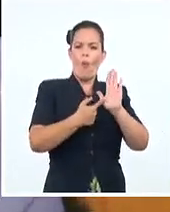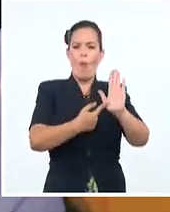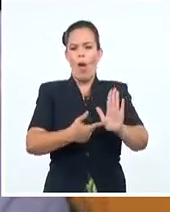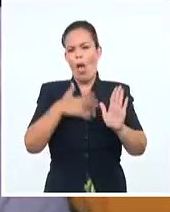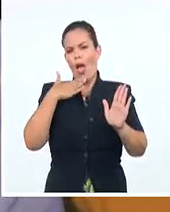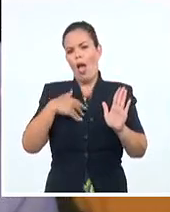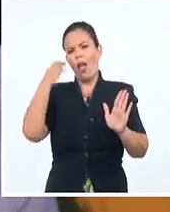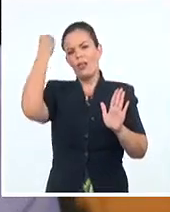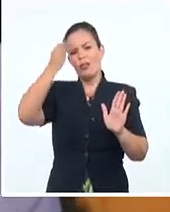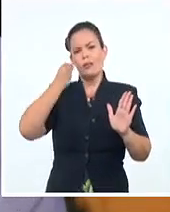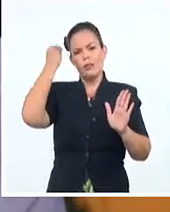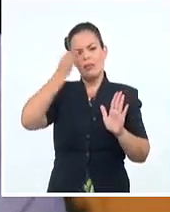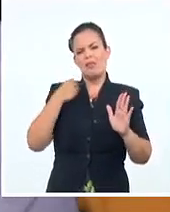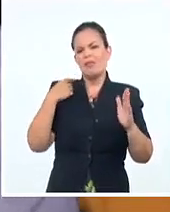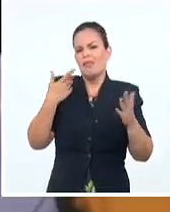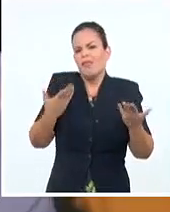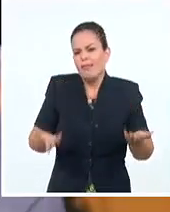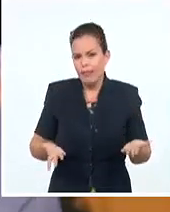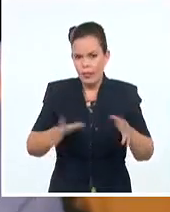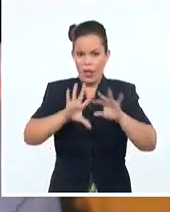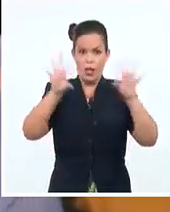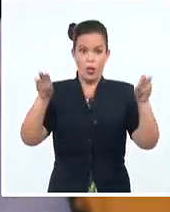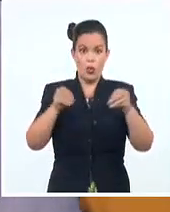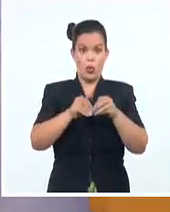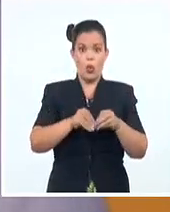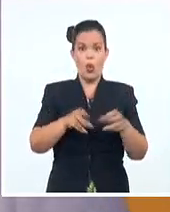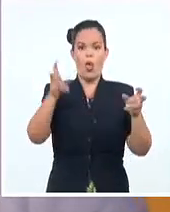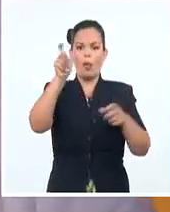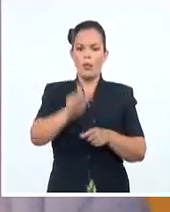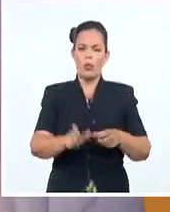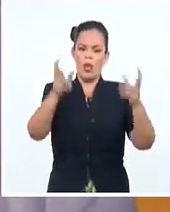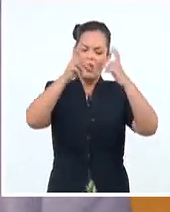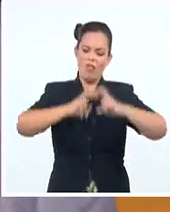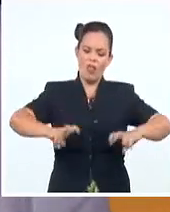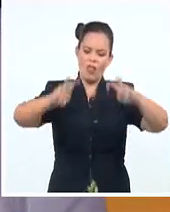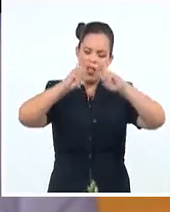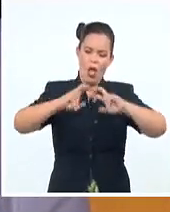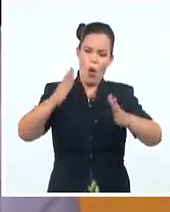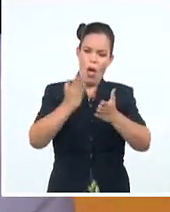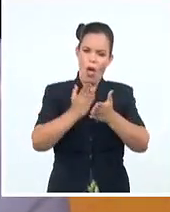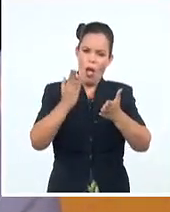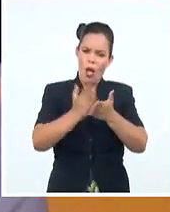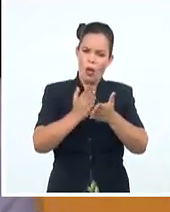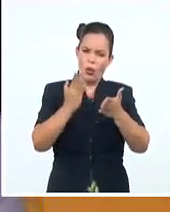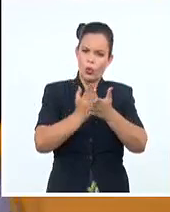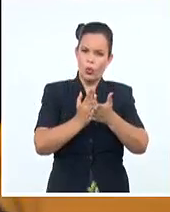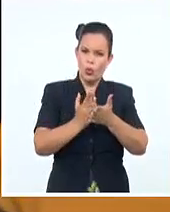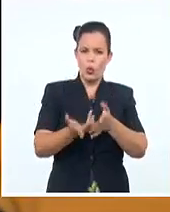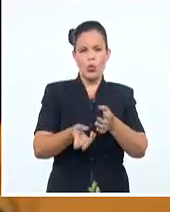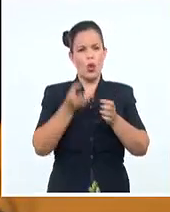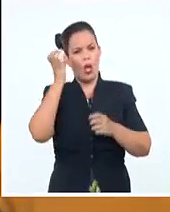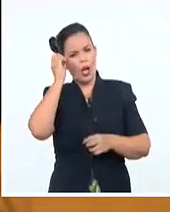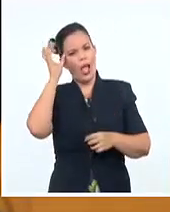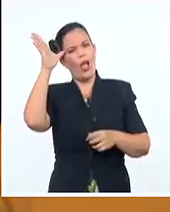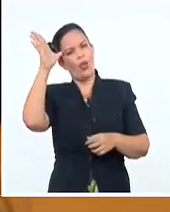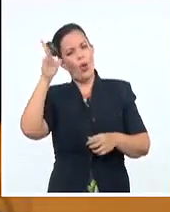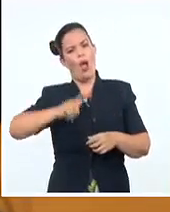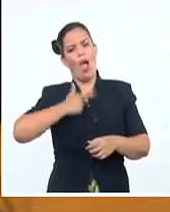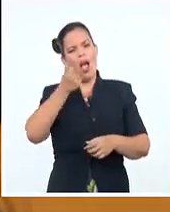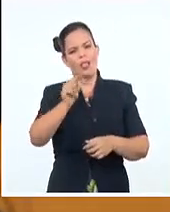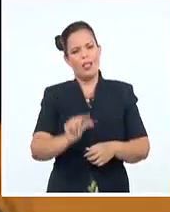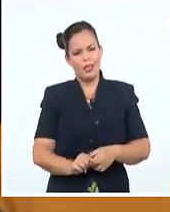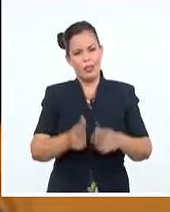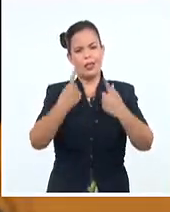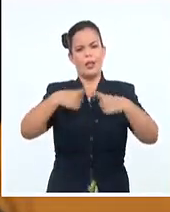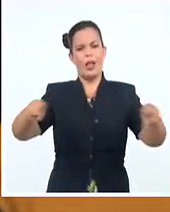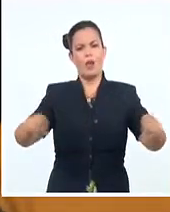para todos aquellos investigadores, estudiosos, creadores, artistas, músicos, que de